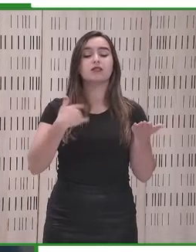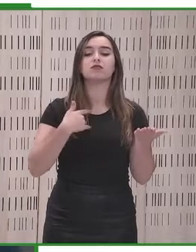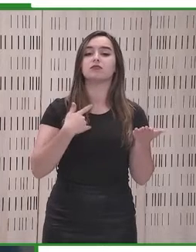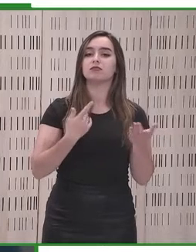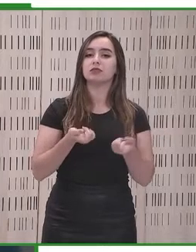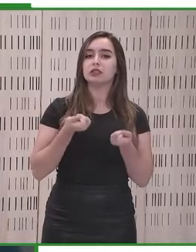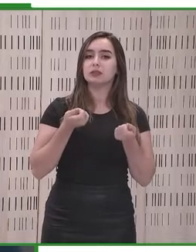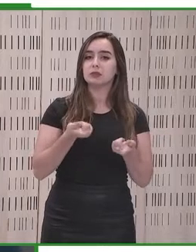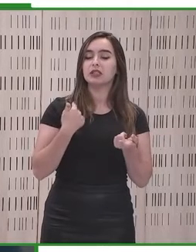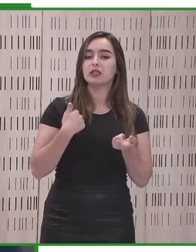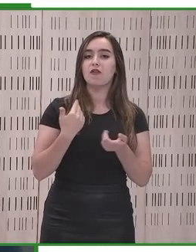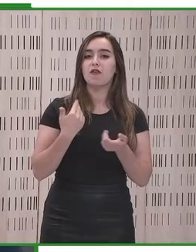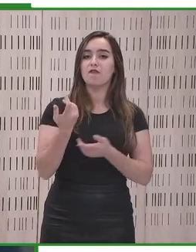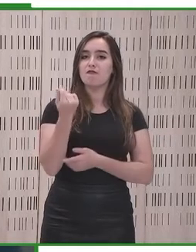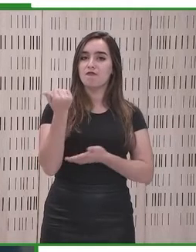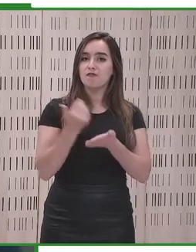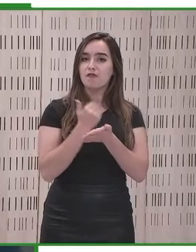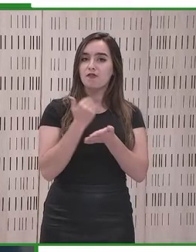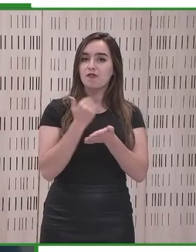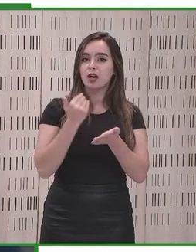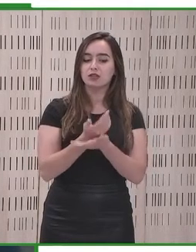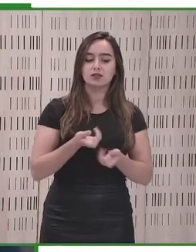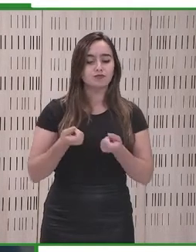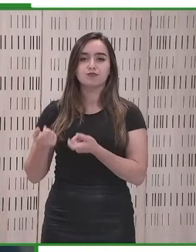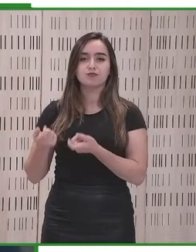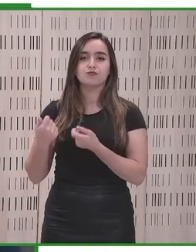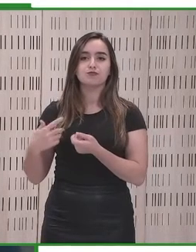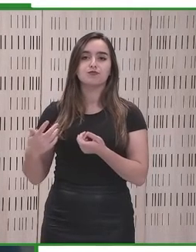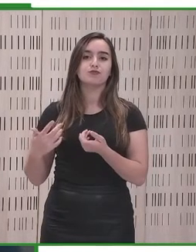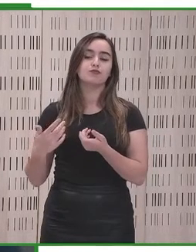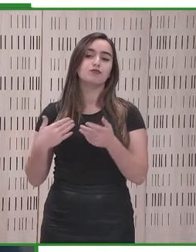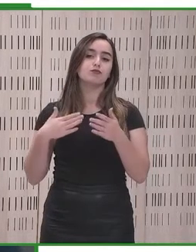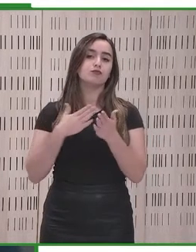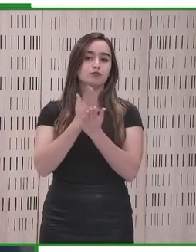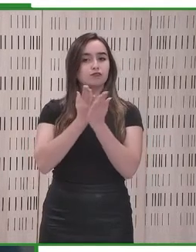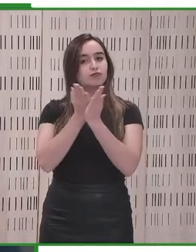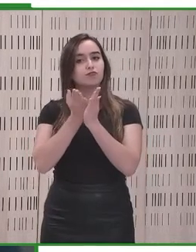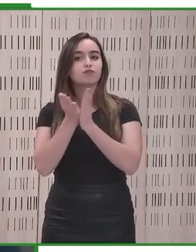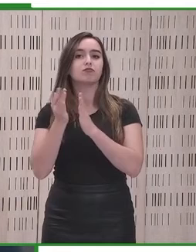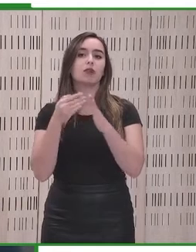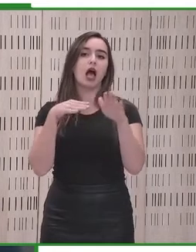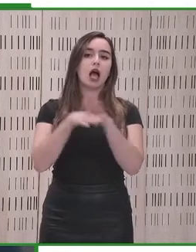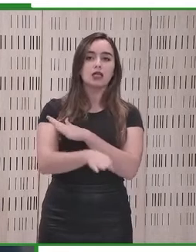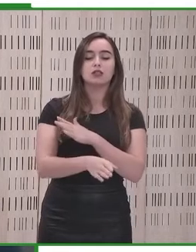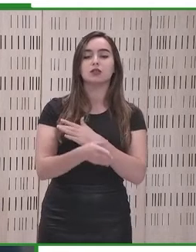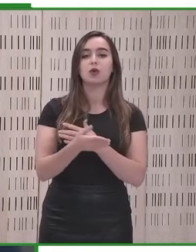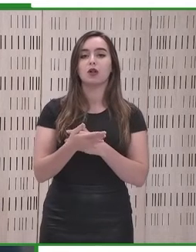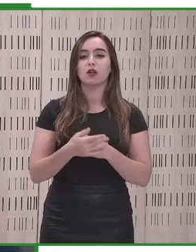o públicos europeos.